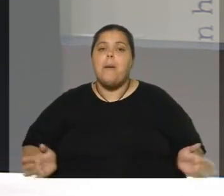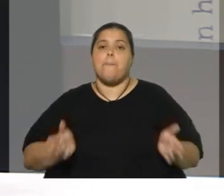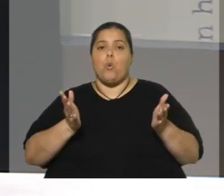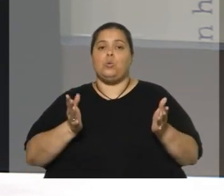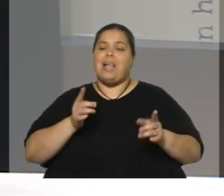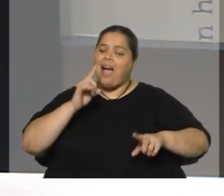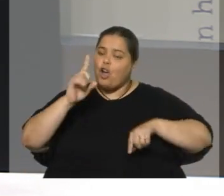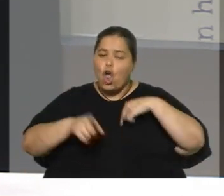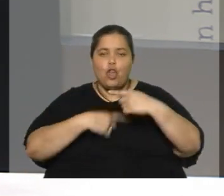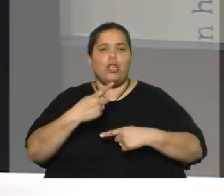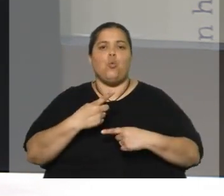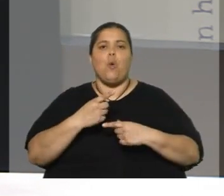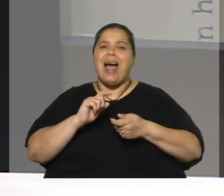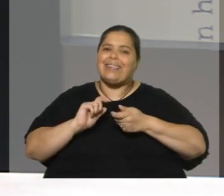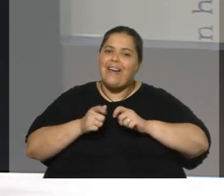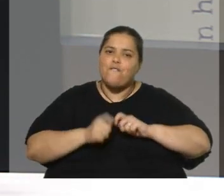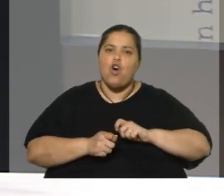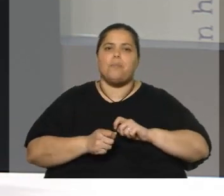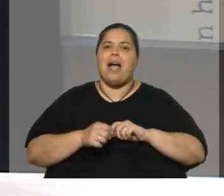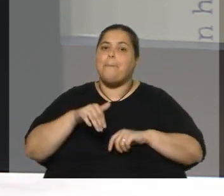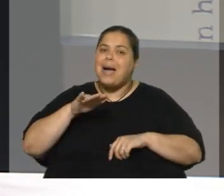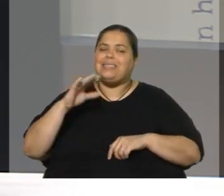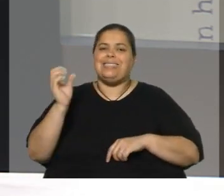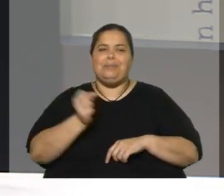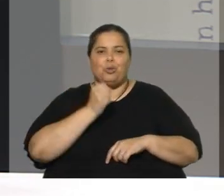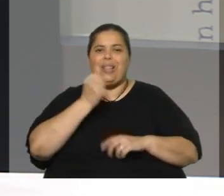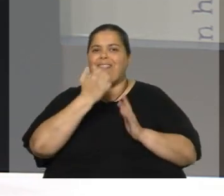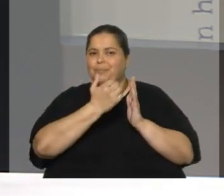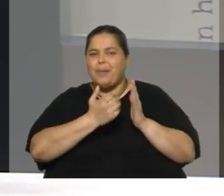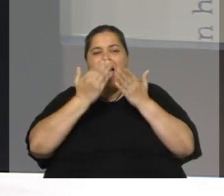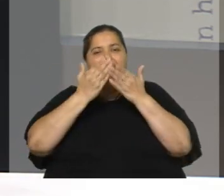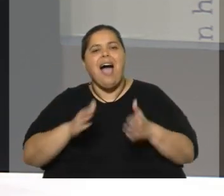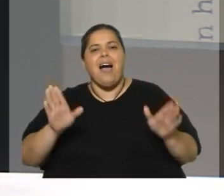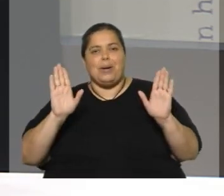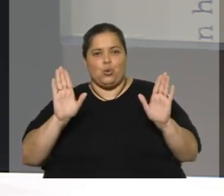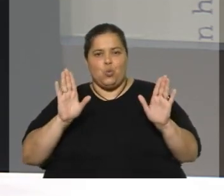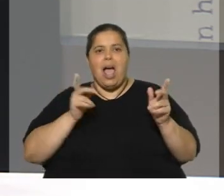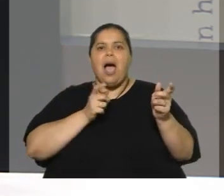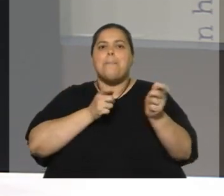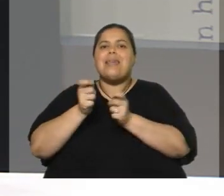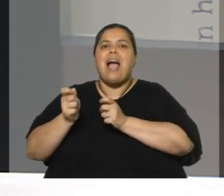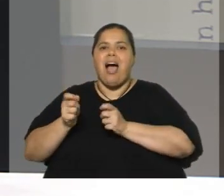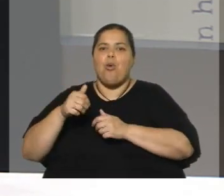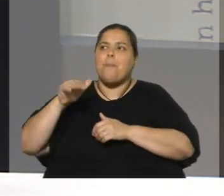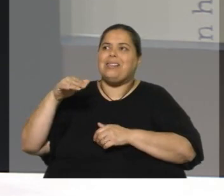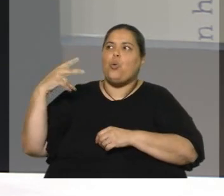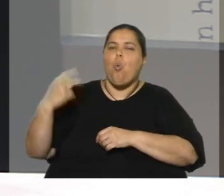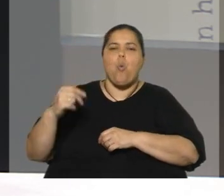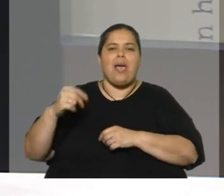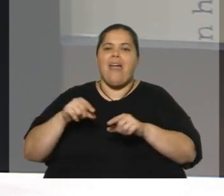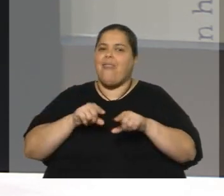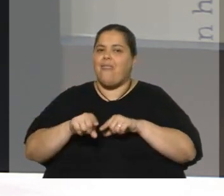de las reformas que este gobierno se ha planteado. Se hace cada vez más importante esa agenda de mayor apertura para tener mejores mercados. Se hace cada vez más urgente